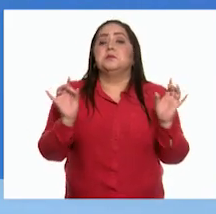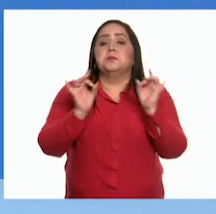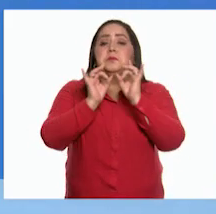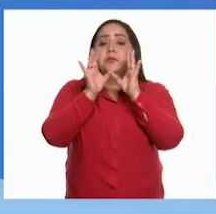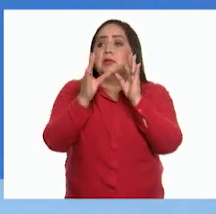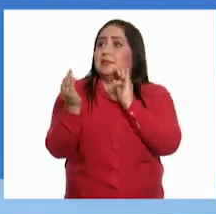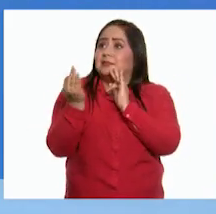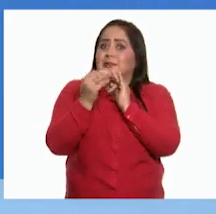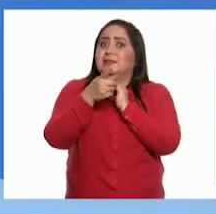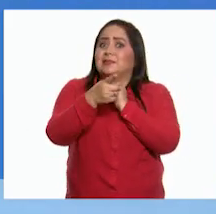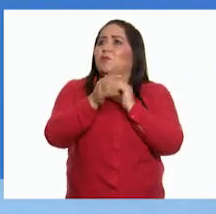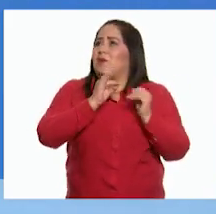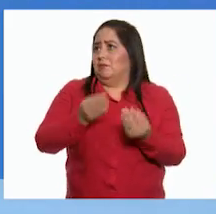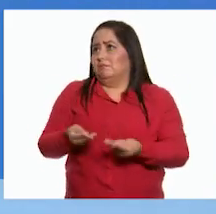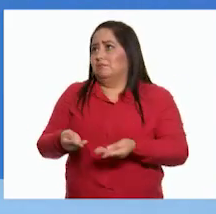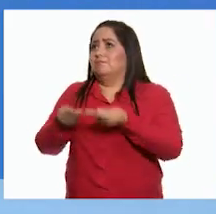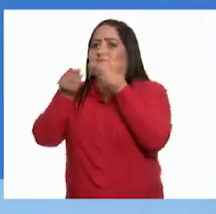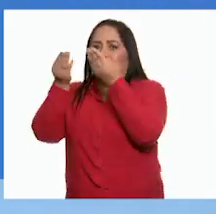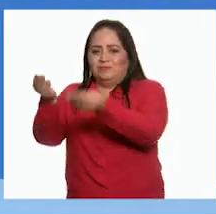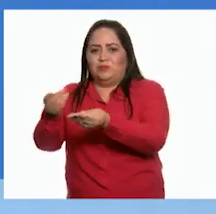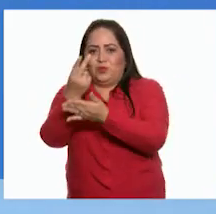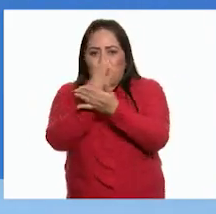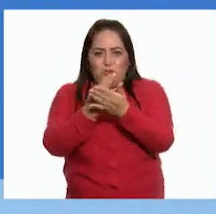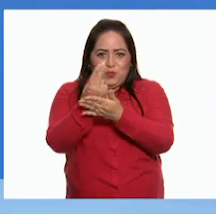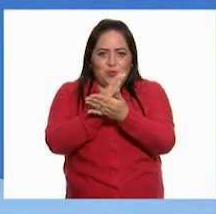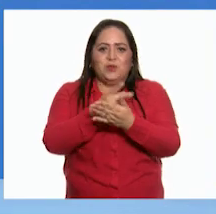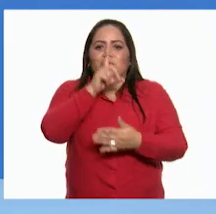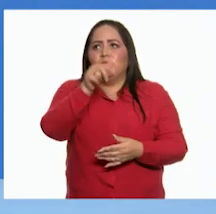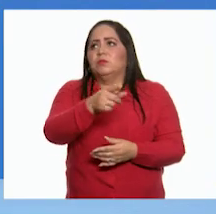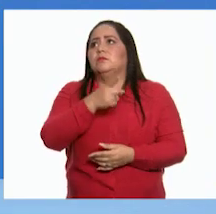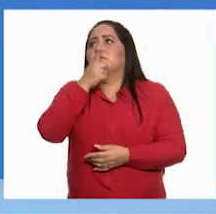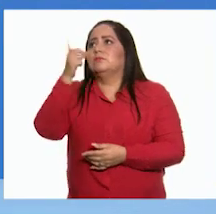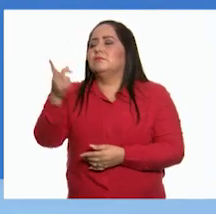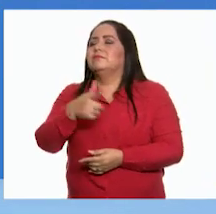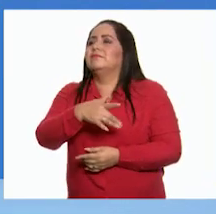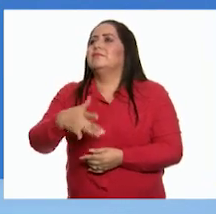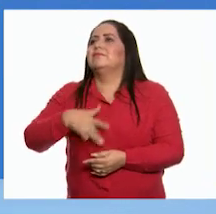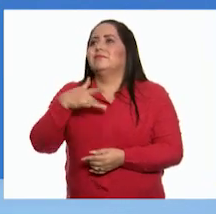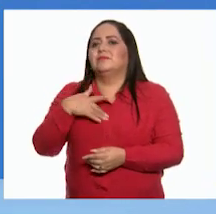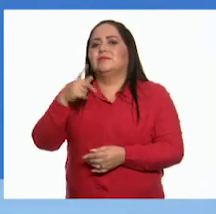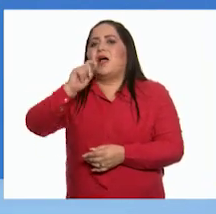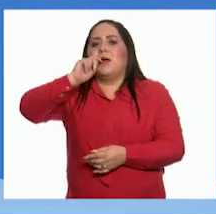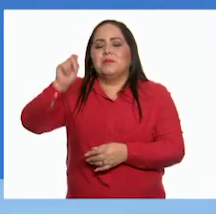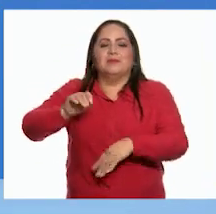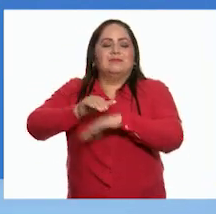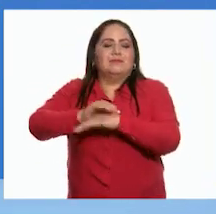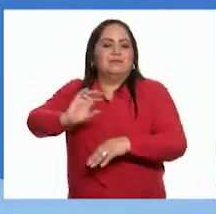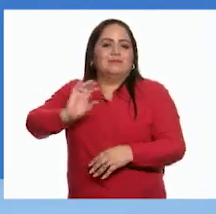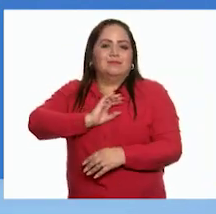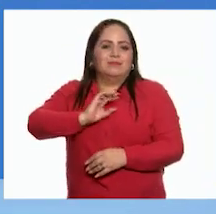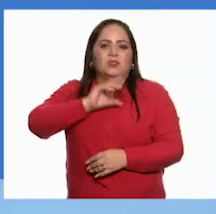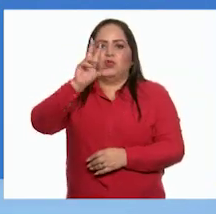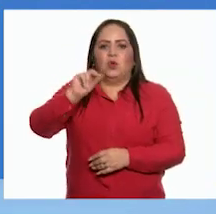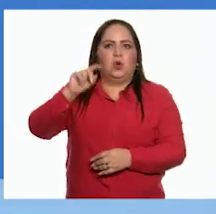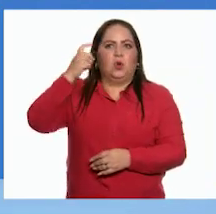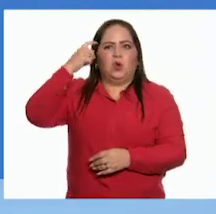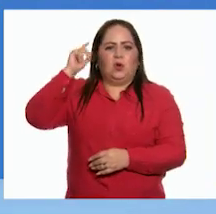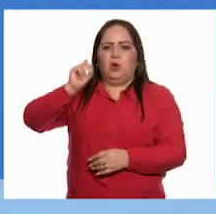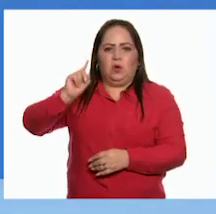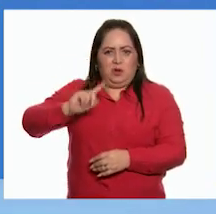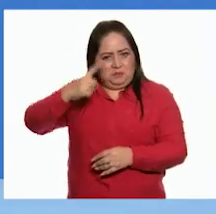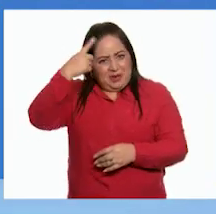esté cerca de ti Entrégale el dibujo Y dile lo que sientes Por su amistad Y no es temporal